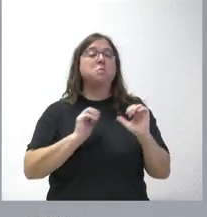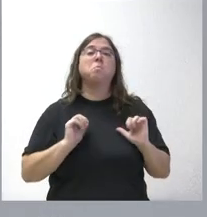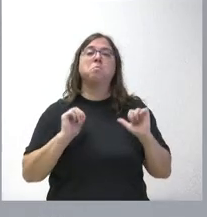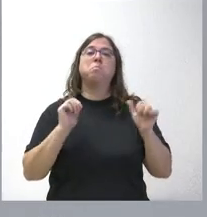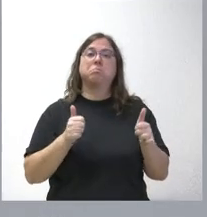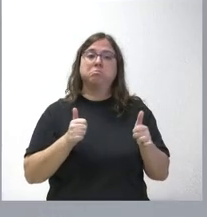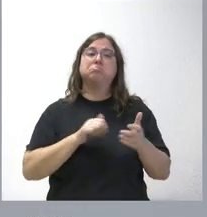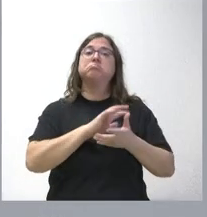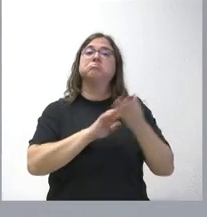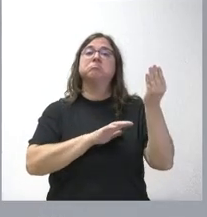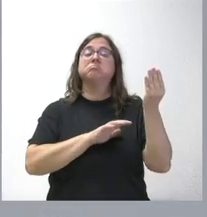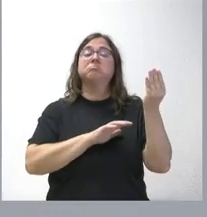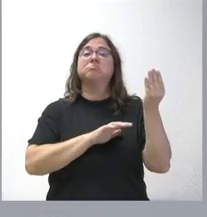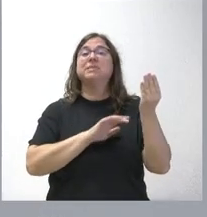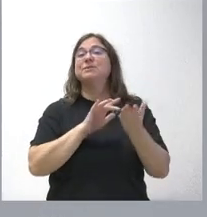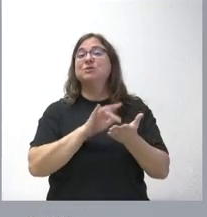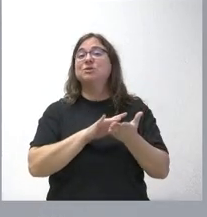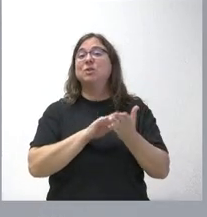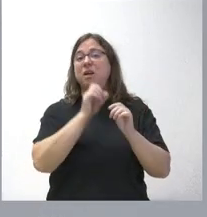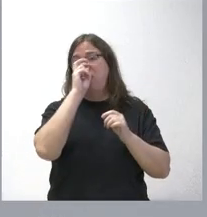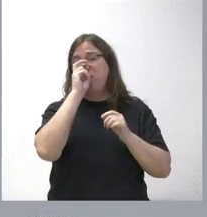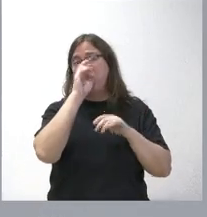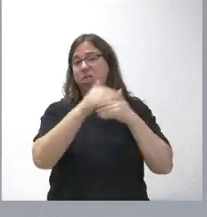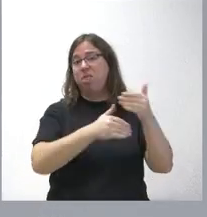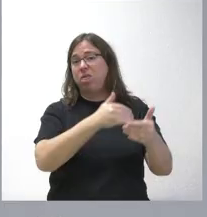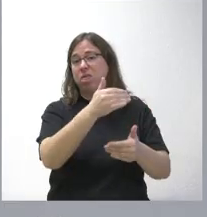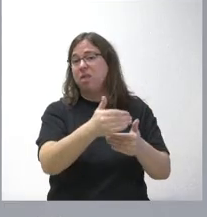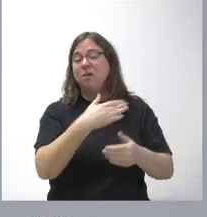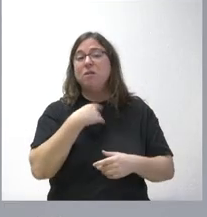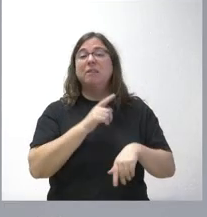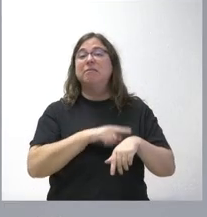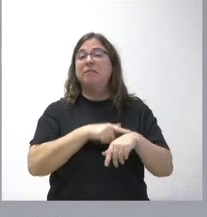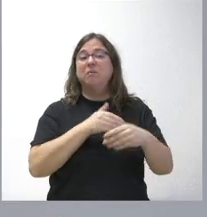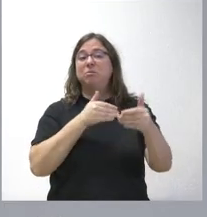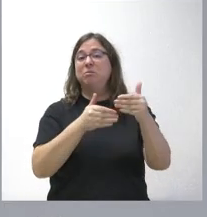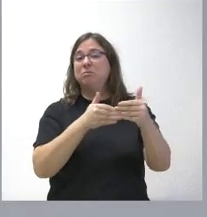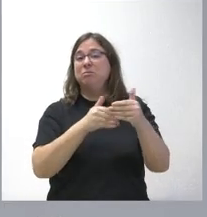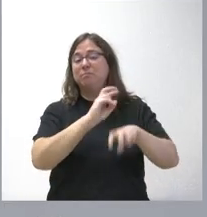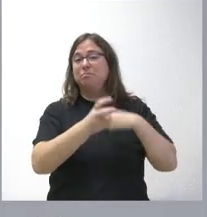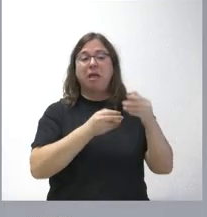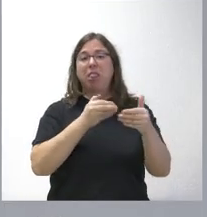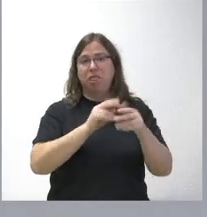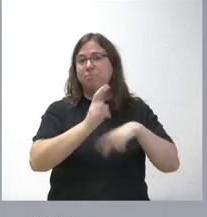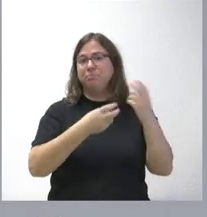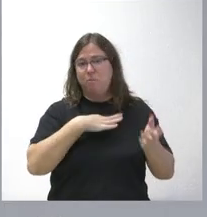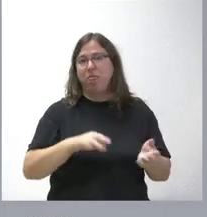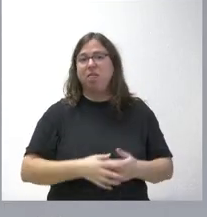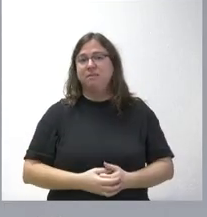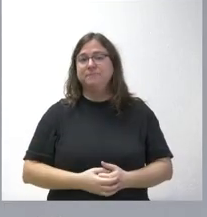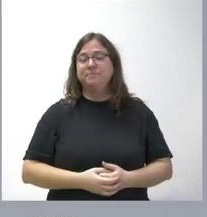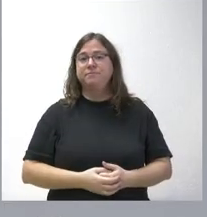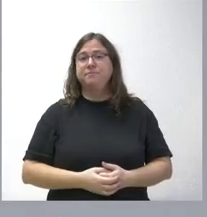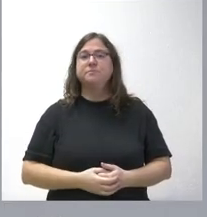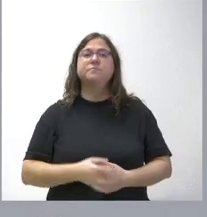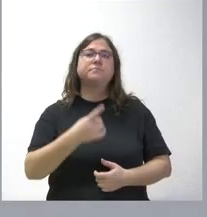quede de alguna manera obsoleta con el paso de un tiempo intermedio o pequeño. Manifestar